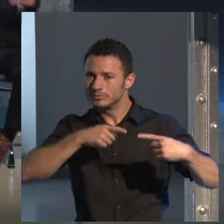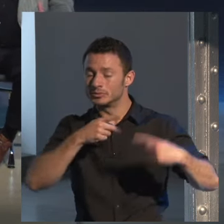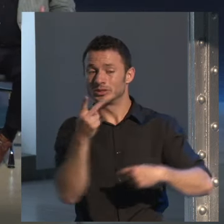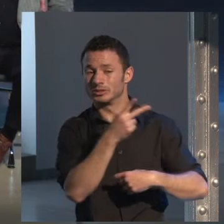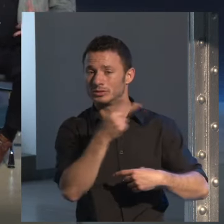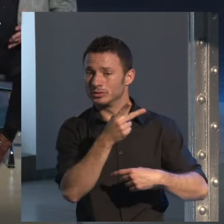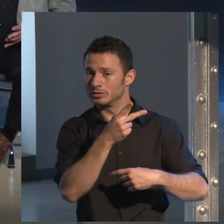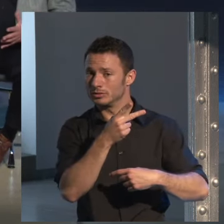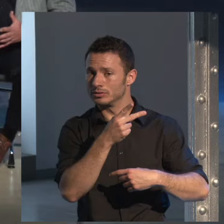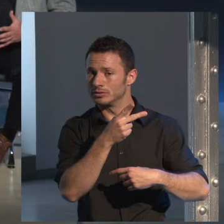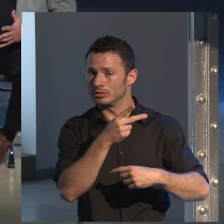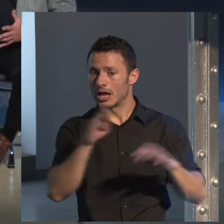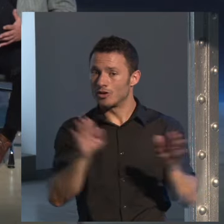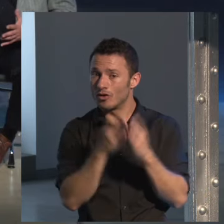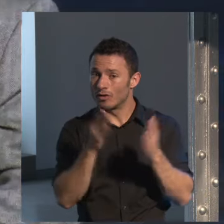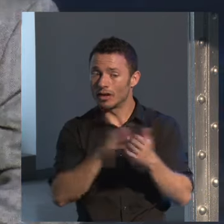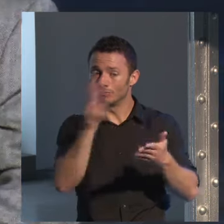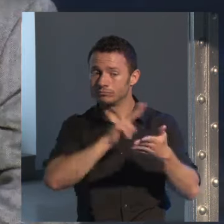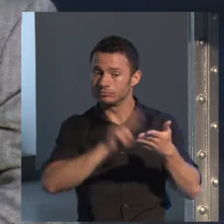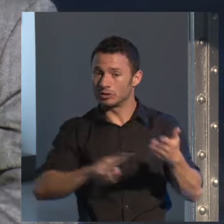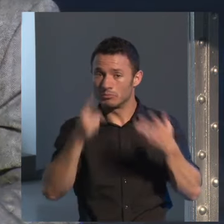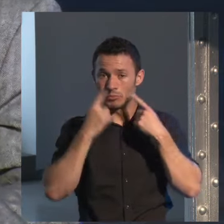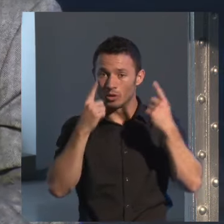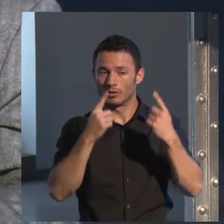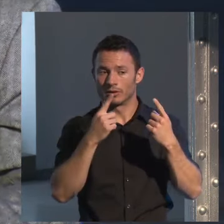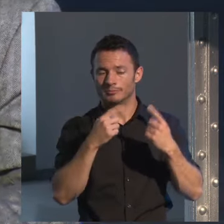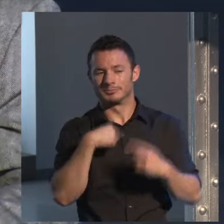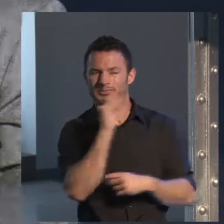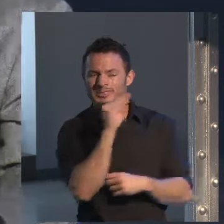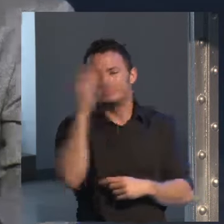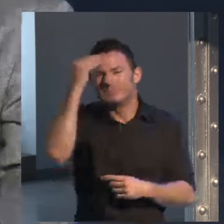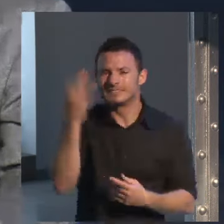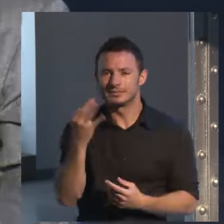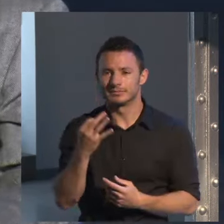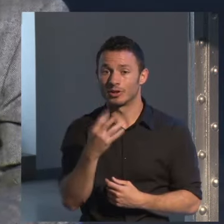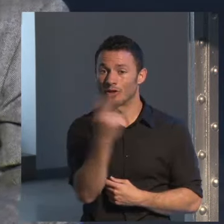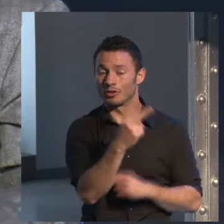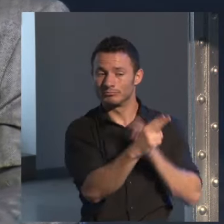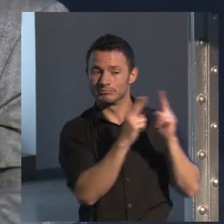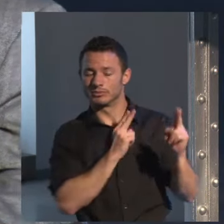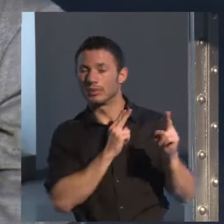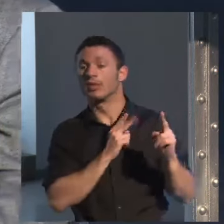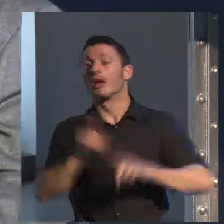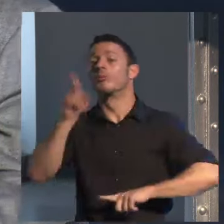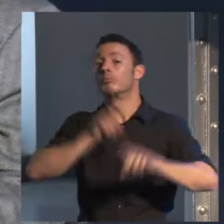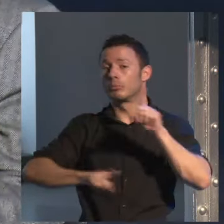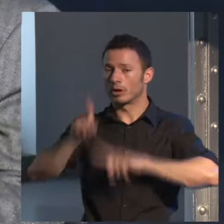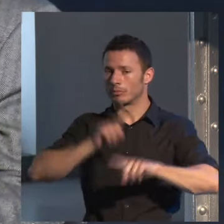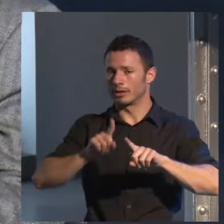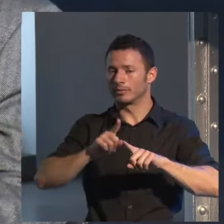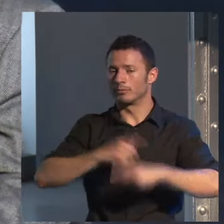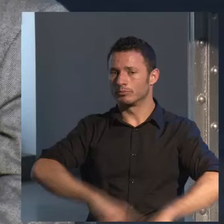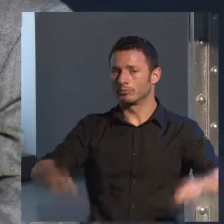leyeron por primera vez la novela y yo les dije, ¿qué piensan? Y los dos me dijeron, hay un problema con Trotsky.